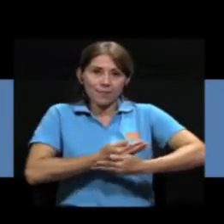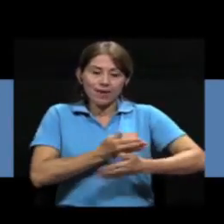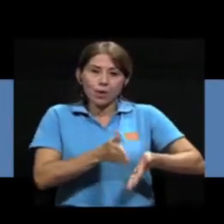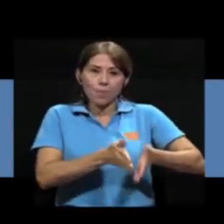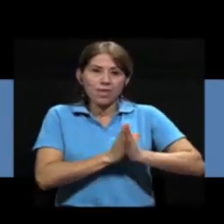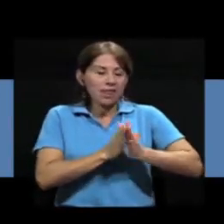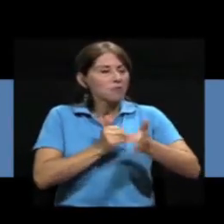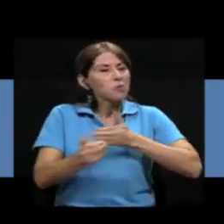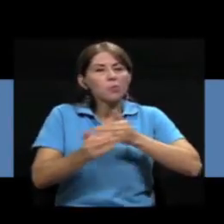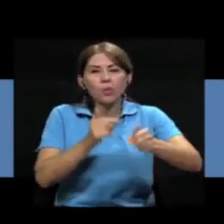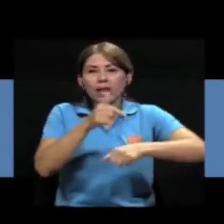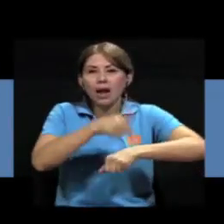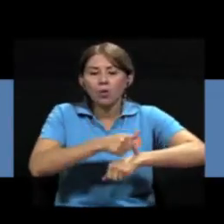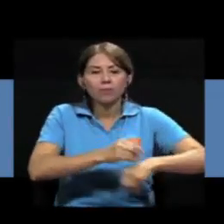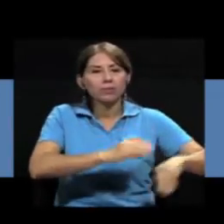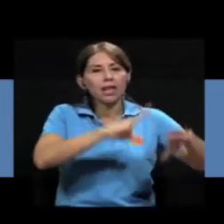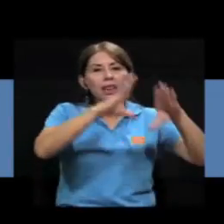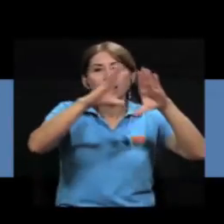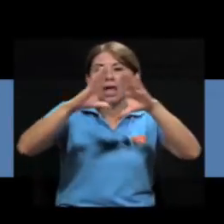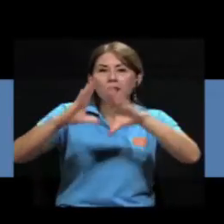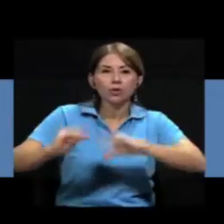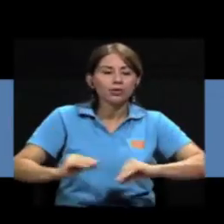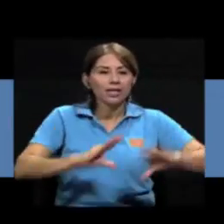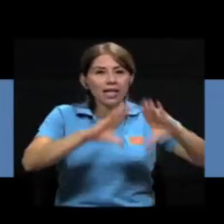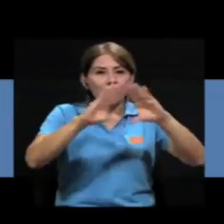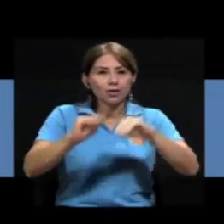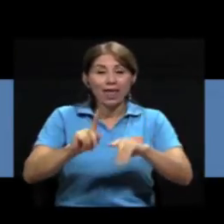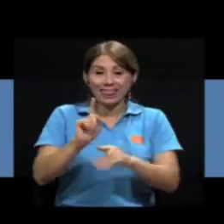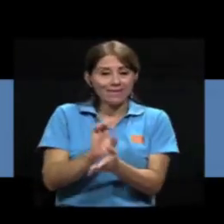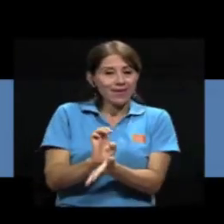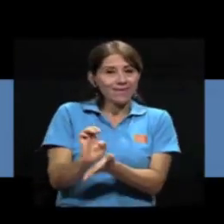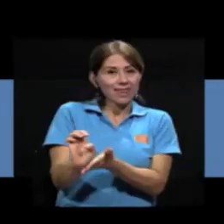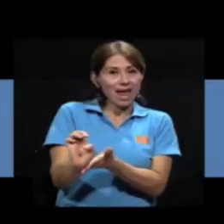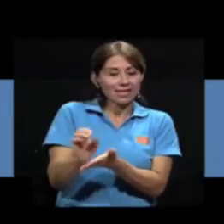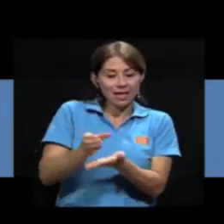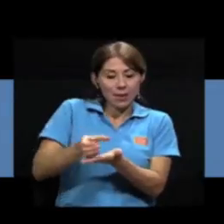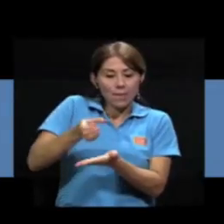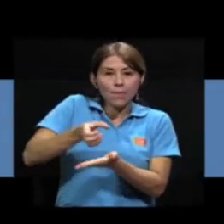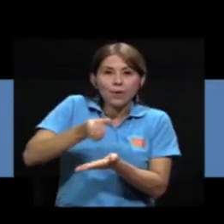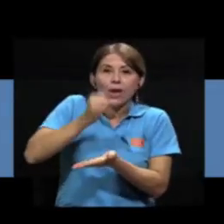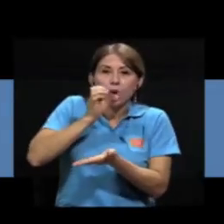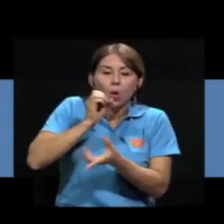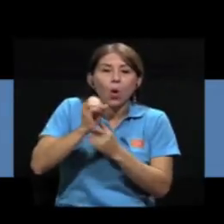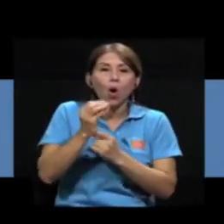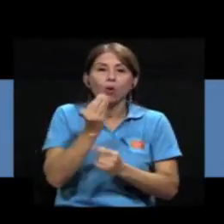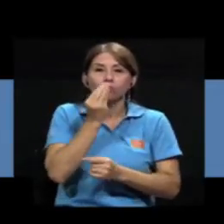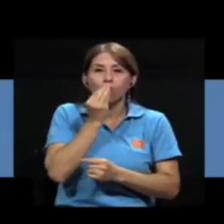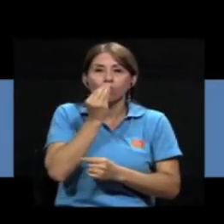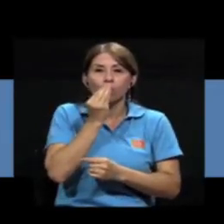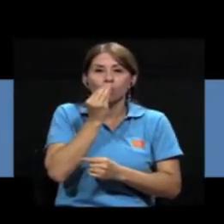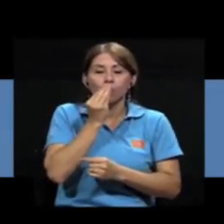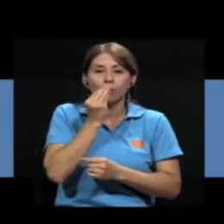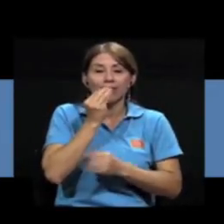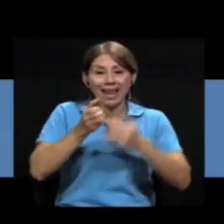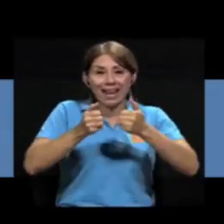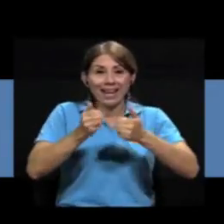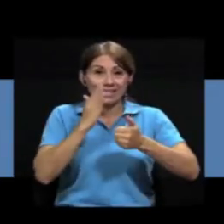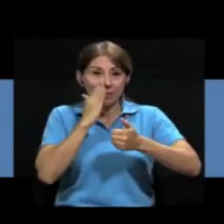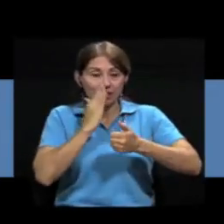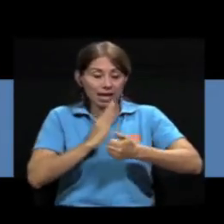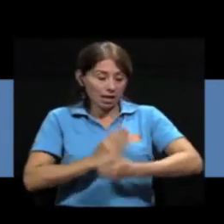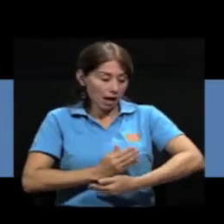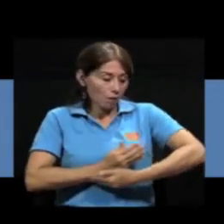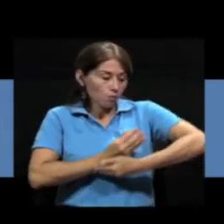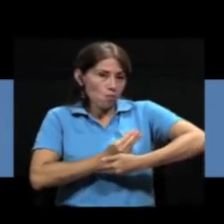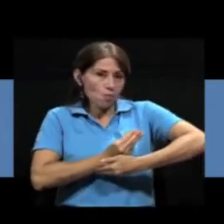de día y de noche. Y deben evitarse los biberones y chupetas. La leche materna le aporta a los recién